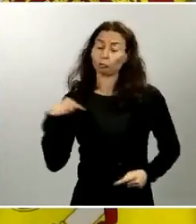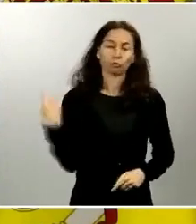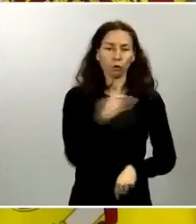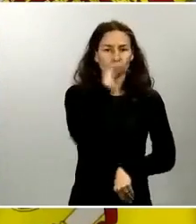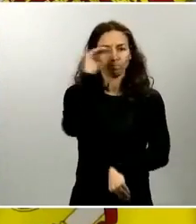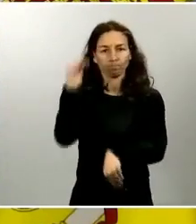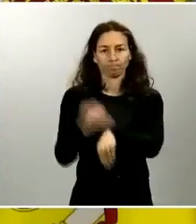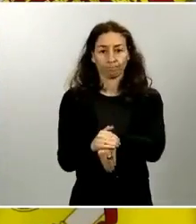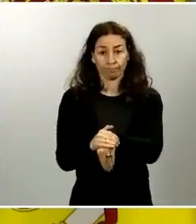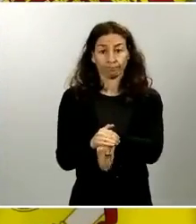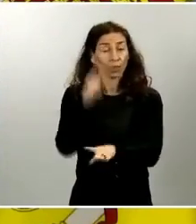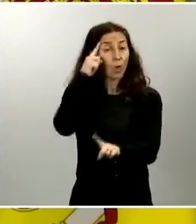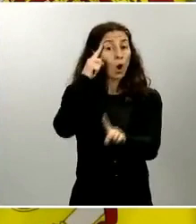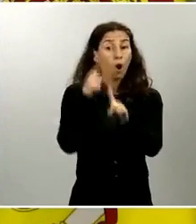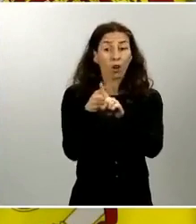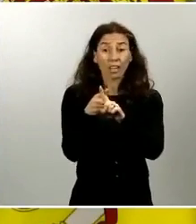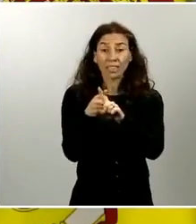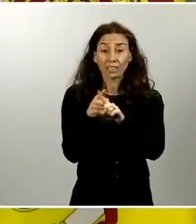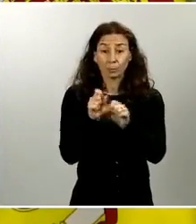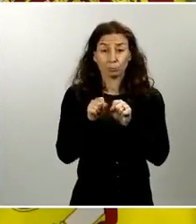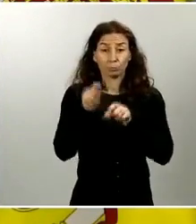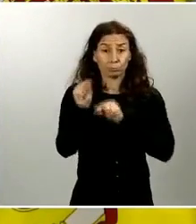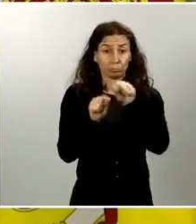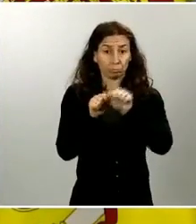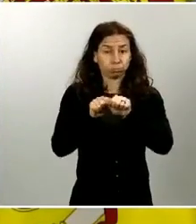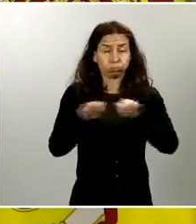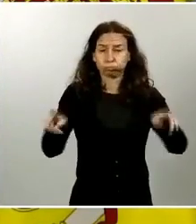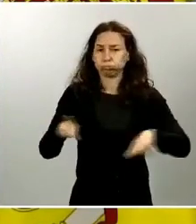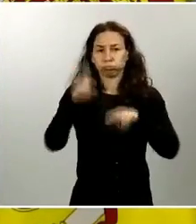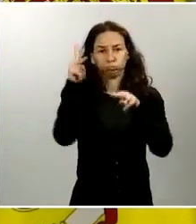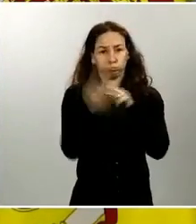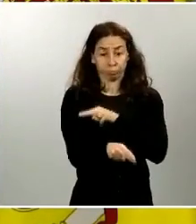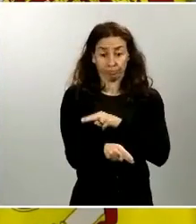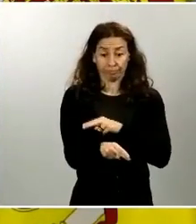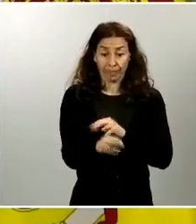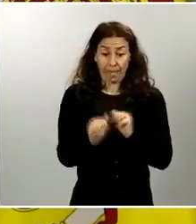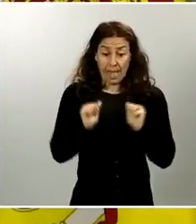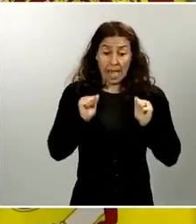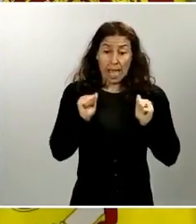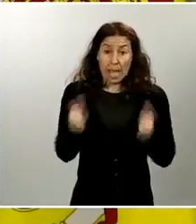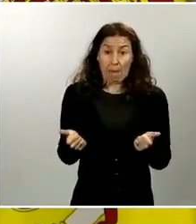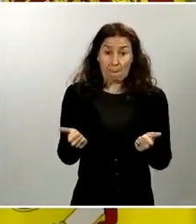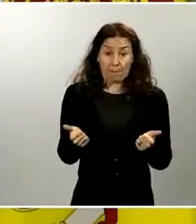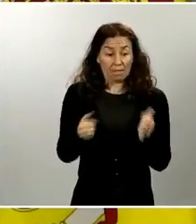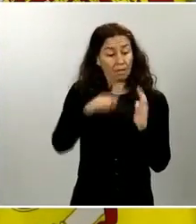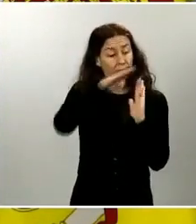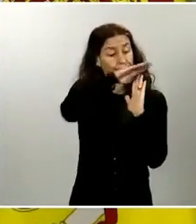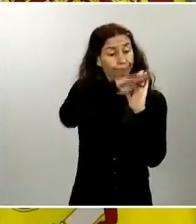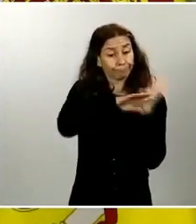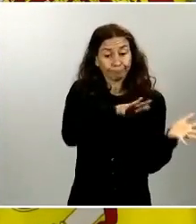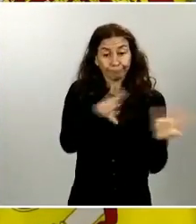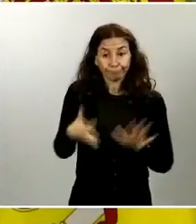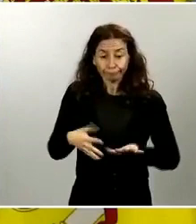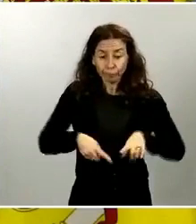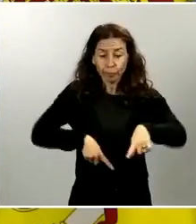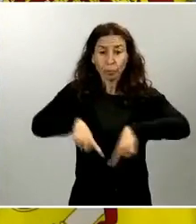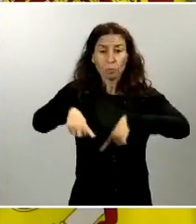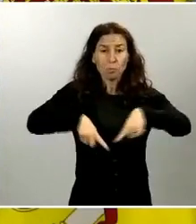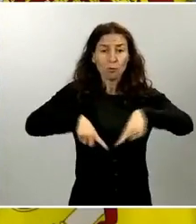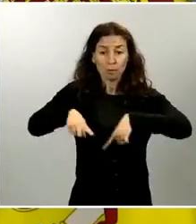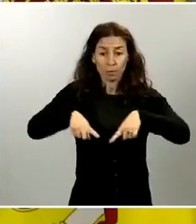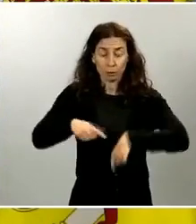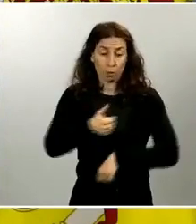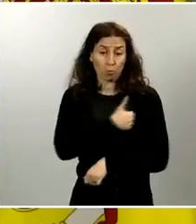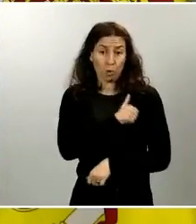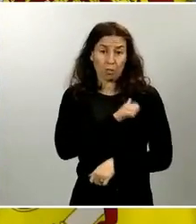fin a esta pandemia desde que se impusieron las medidas de restricción de movimientos policías nacionales que con